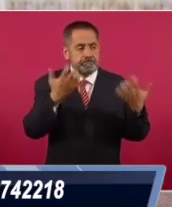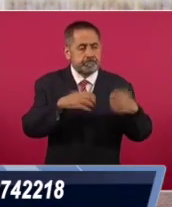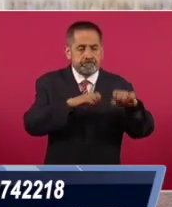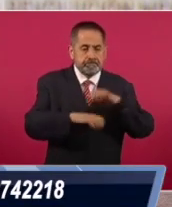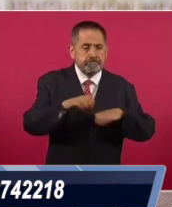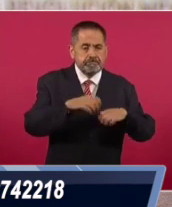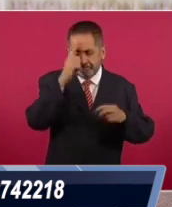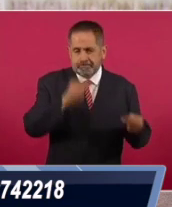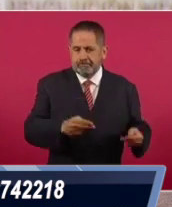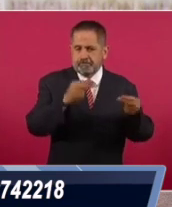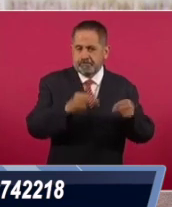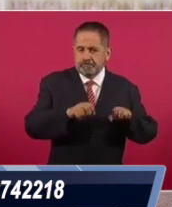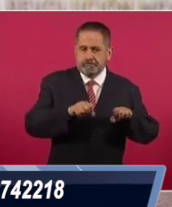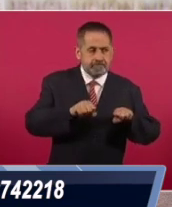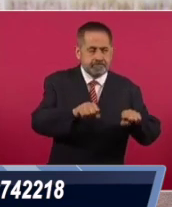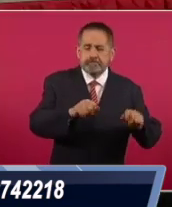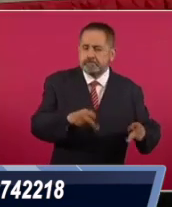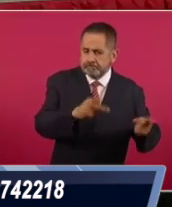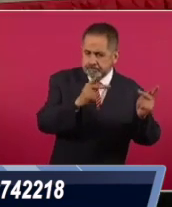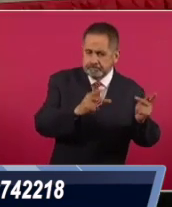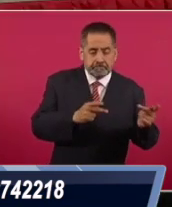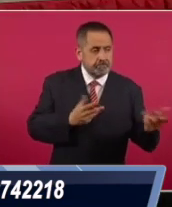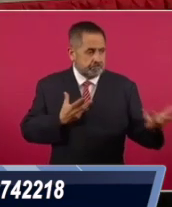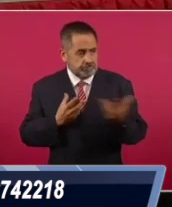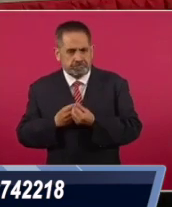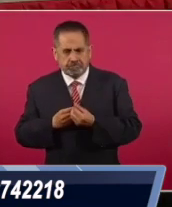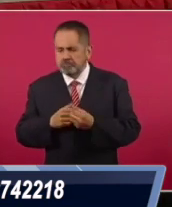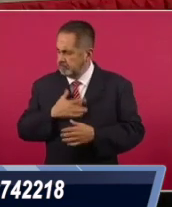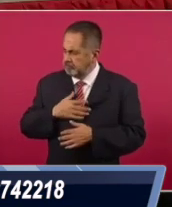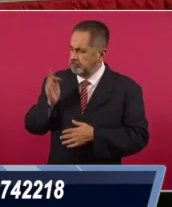autoservicios, que se adhirieron todos voluntariamente,